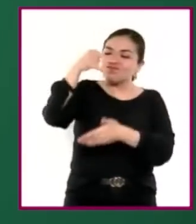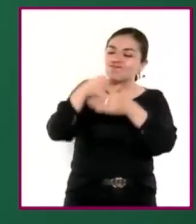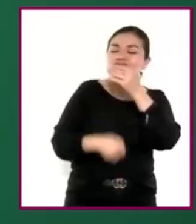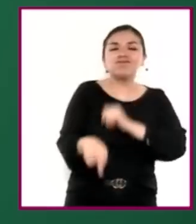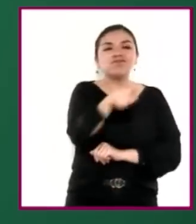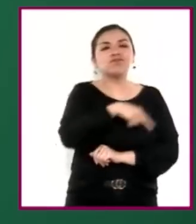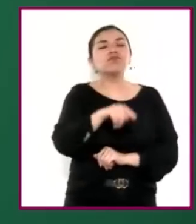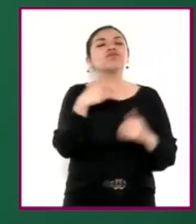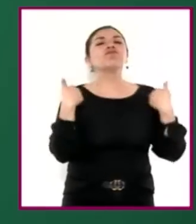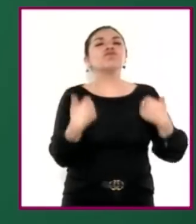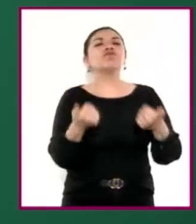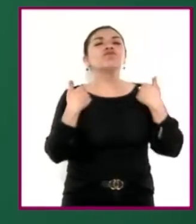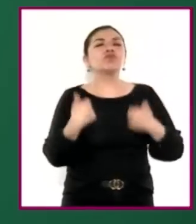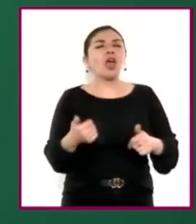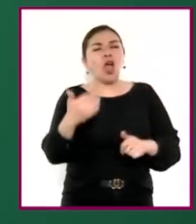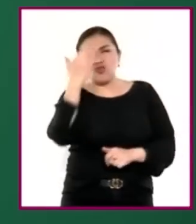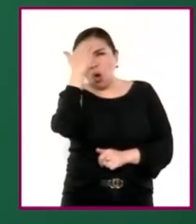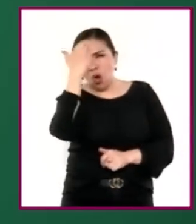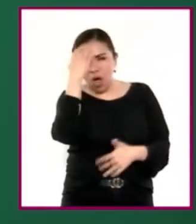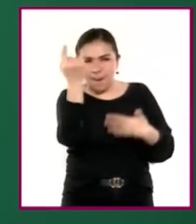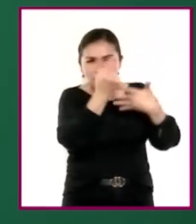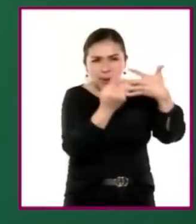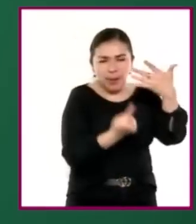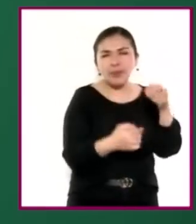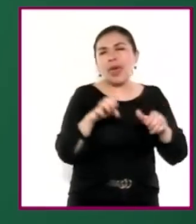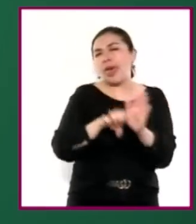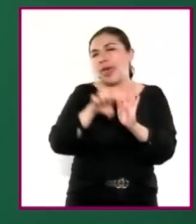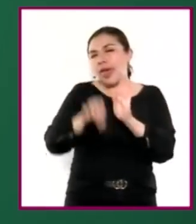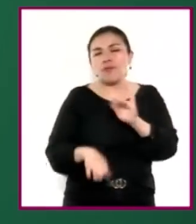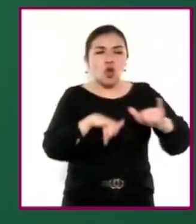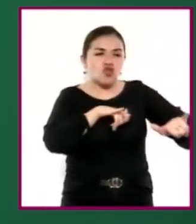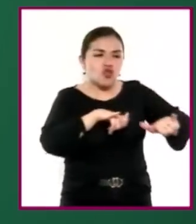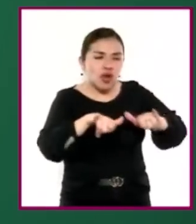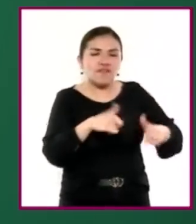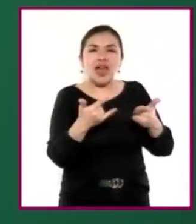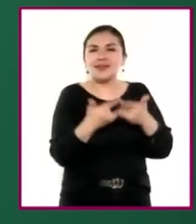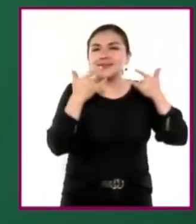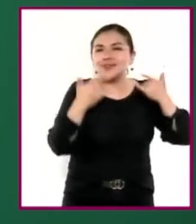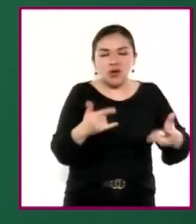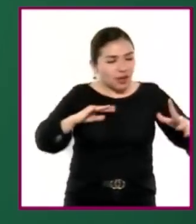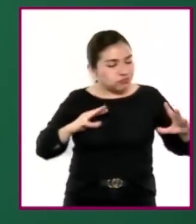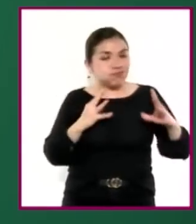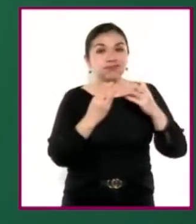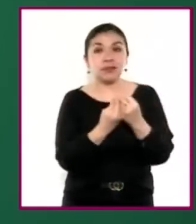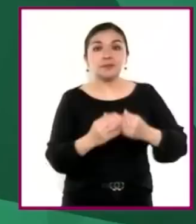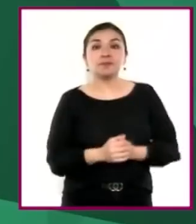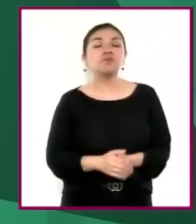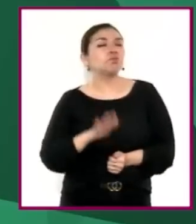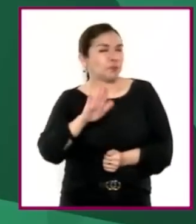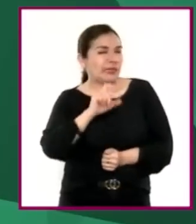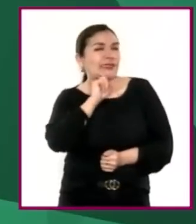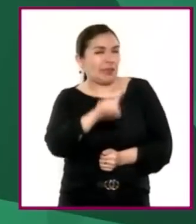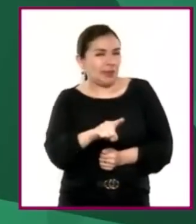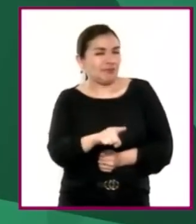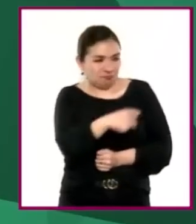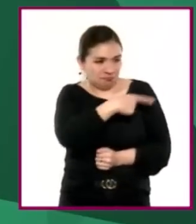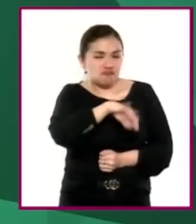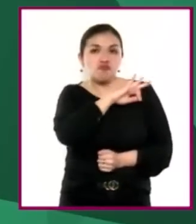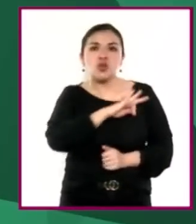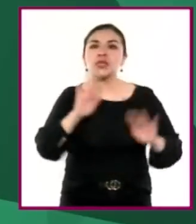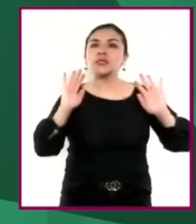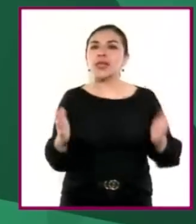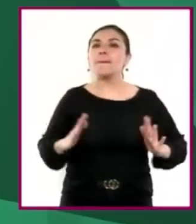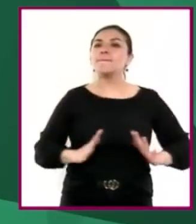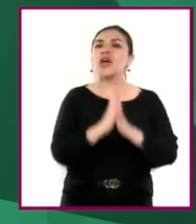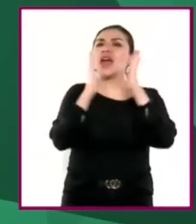poniendo en práctica nociones sustantivas de disciplinas como la geografía y la historia. Pero también están en